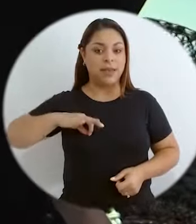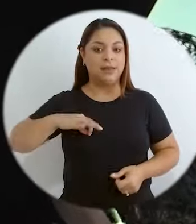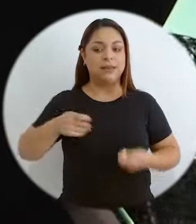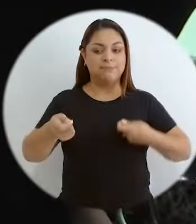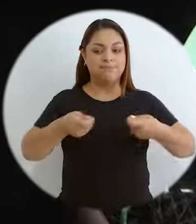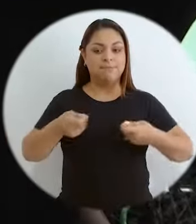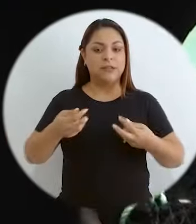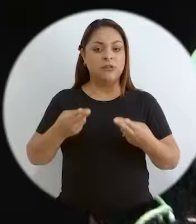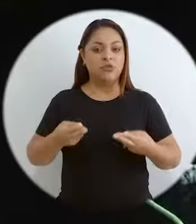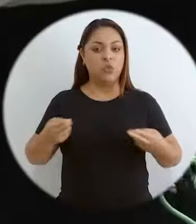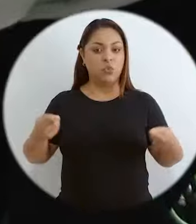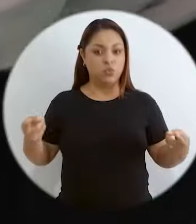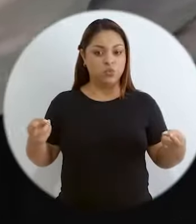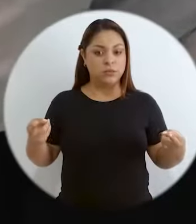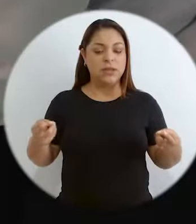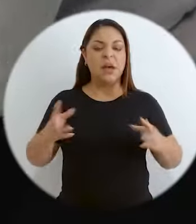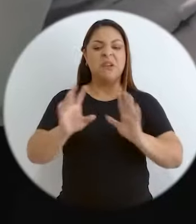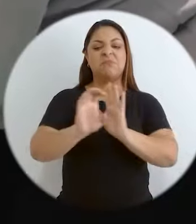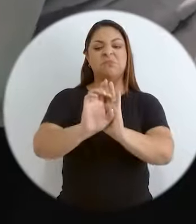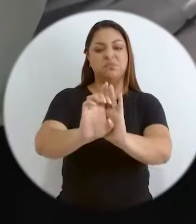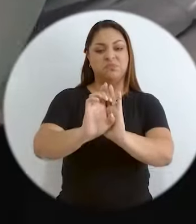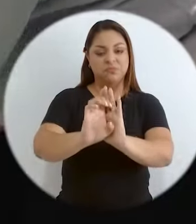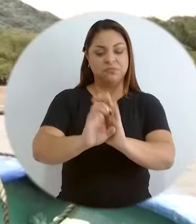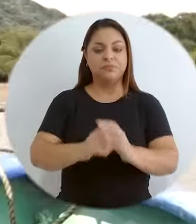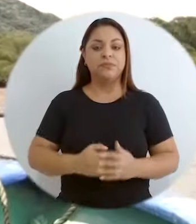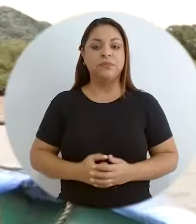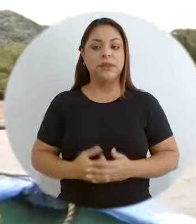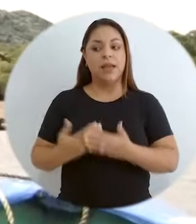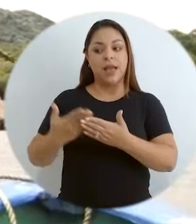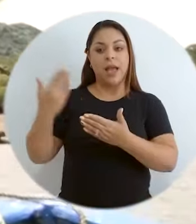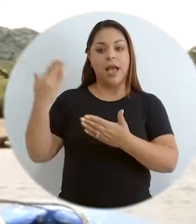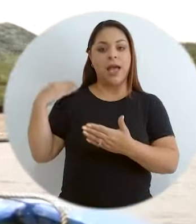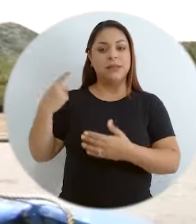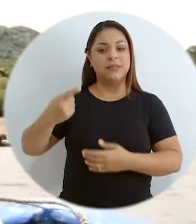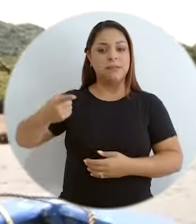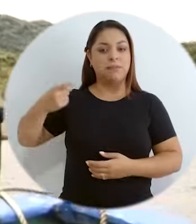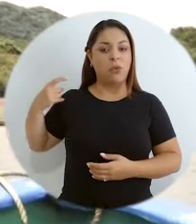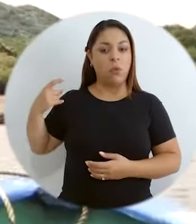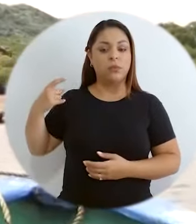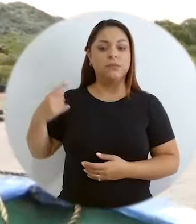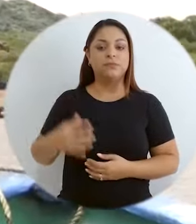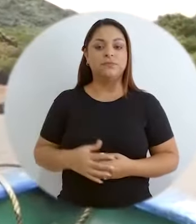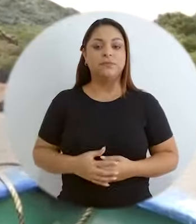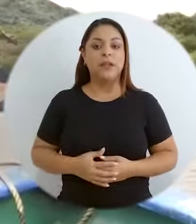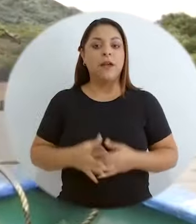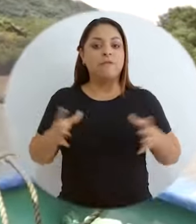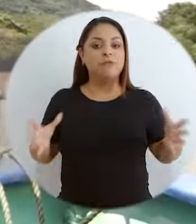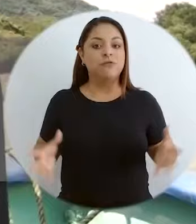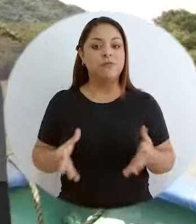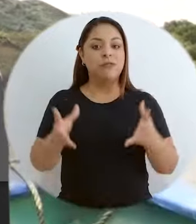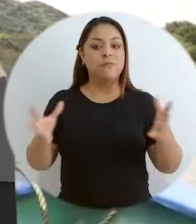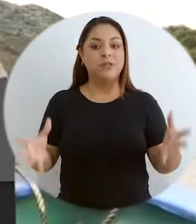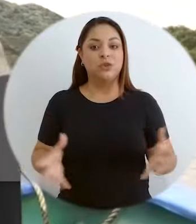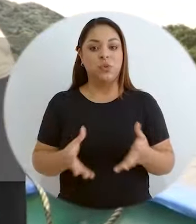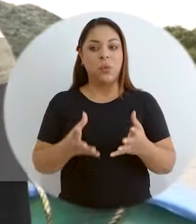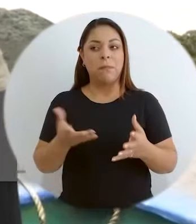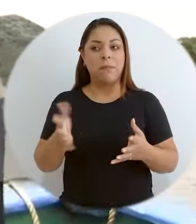y la gestión de los recursos marino-costeros. Les voy a dar un ejemplo. Hace poco se fomentó desde